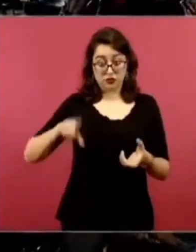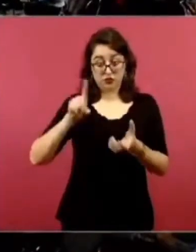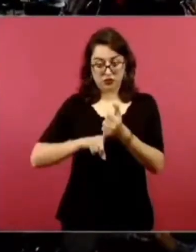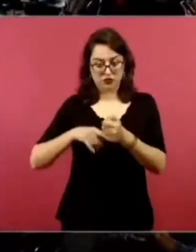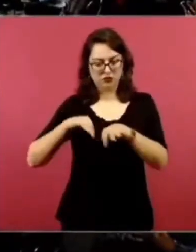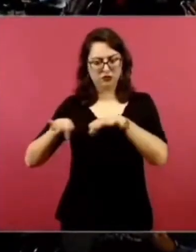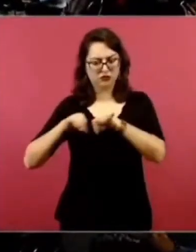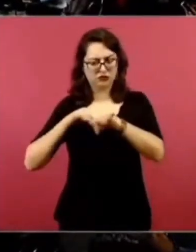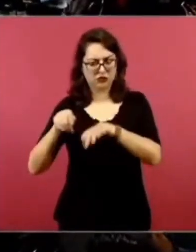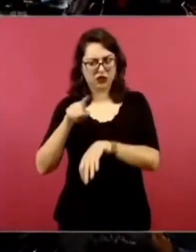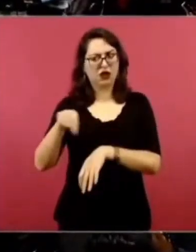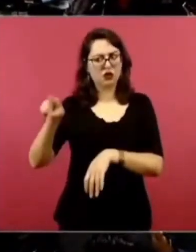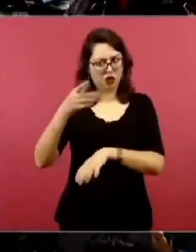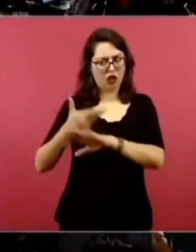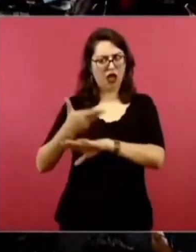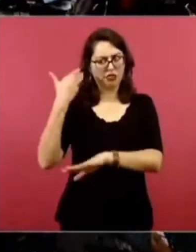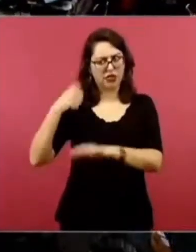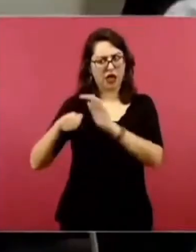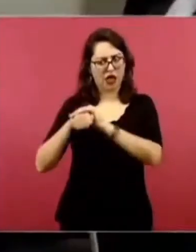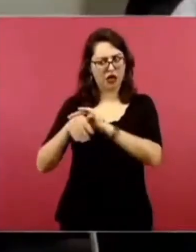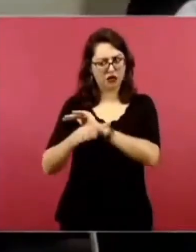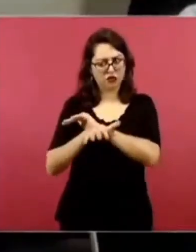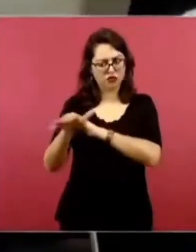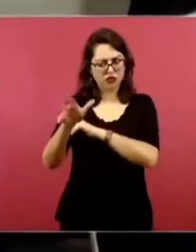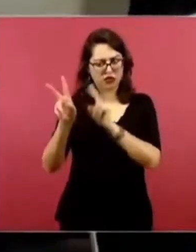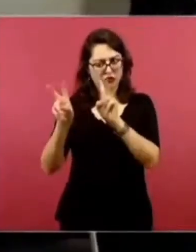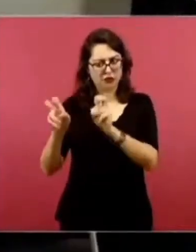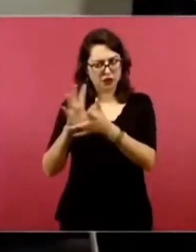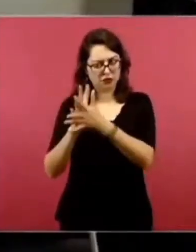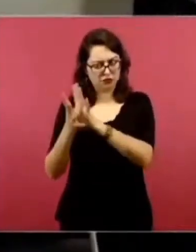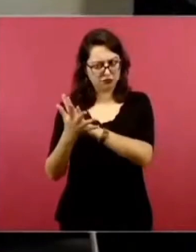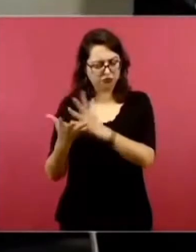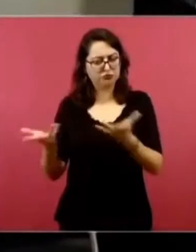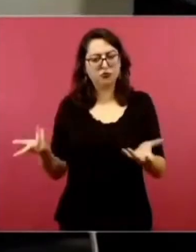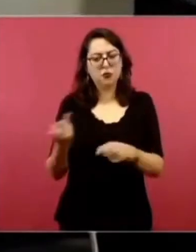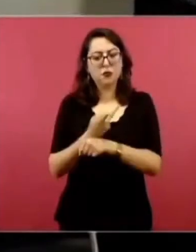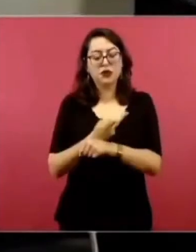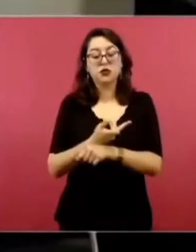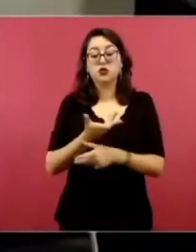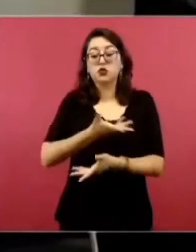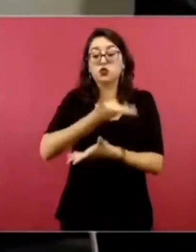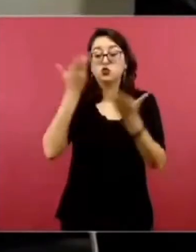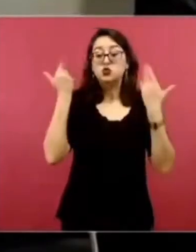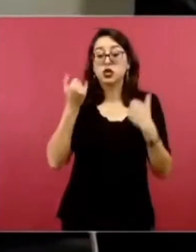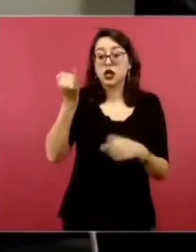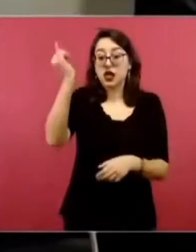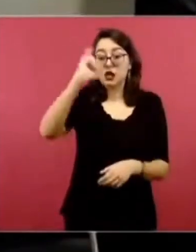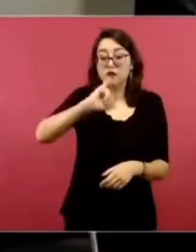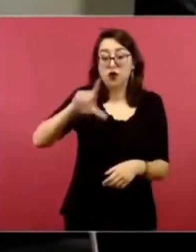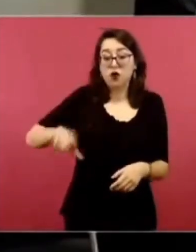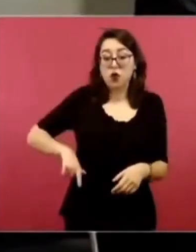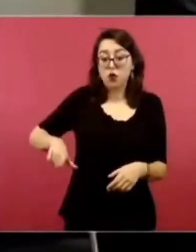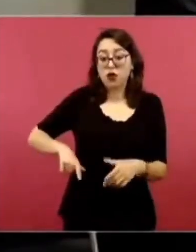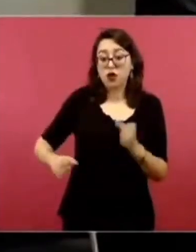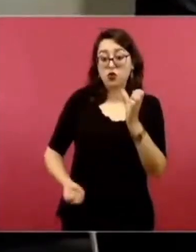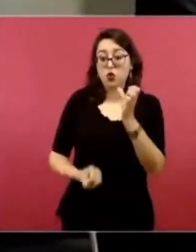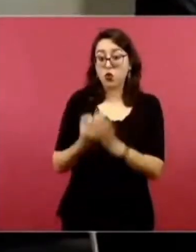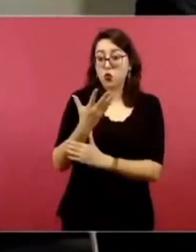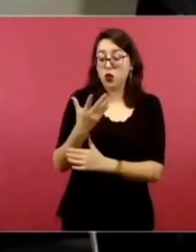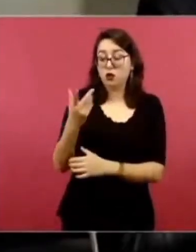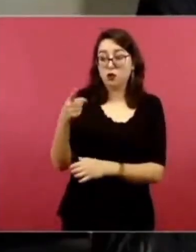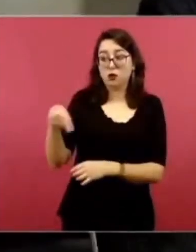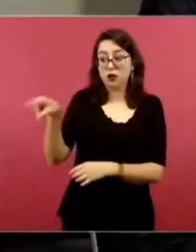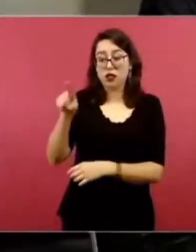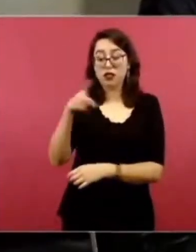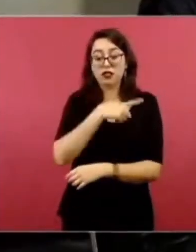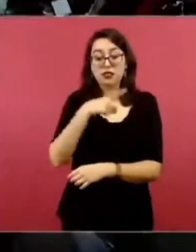No sé si el jefe de gobierno, Martí Batres, ahora que ya tomó posesión del cargo, ya va a tomar un mes, le ha comentado ese tema.